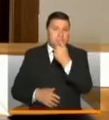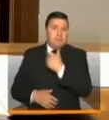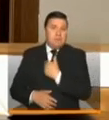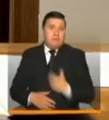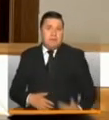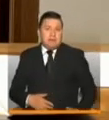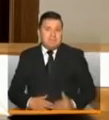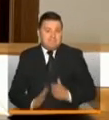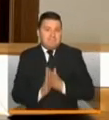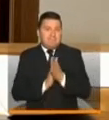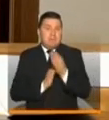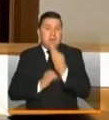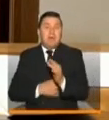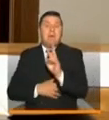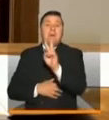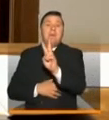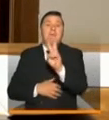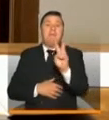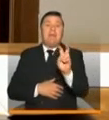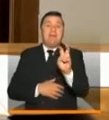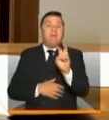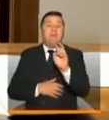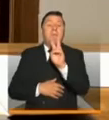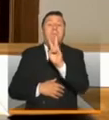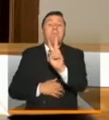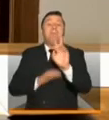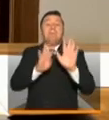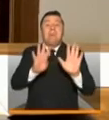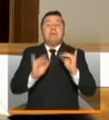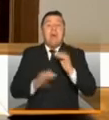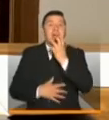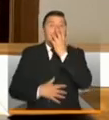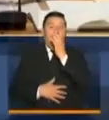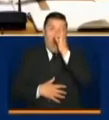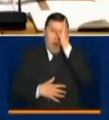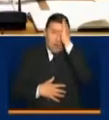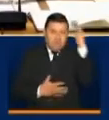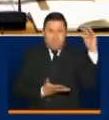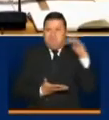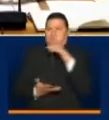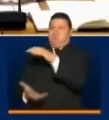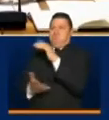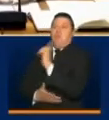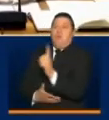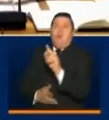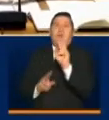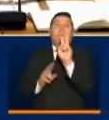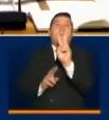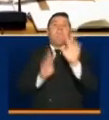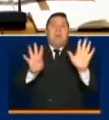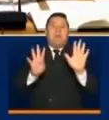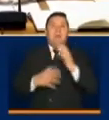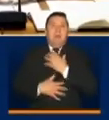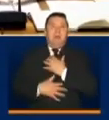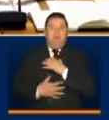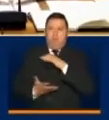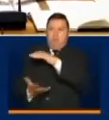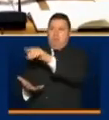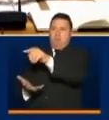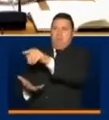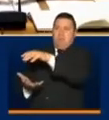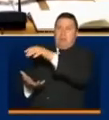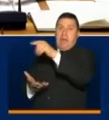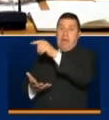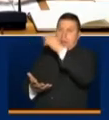Presidente, 29 ventiladores al Hospital Universitario del Caribe. Estos 29 ventiladores hacen parte